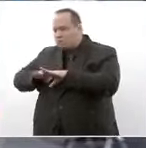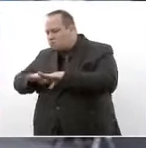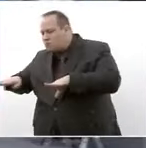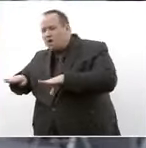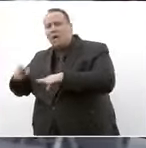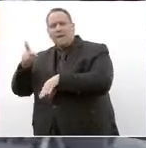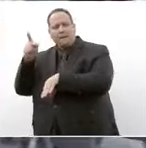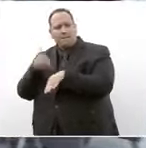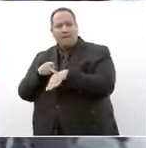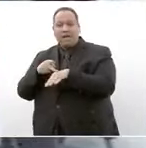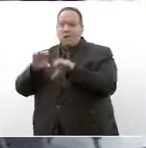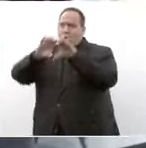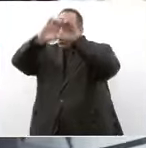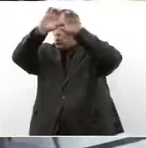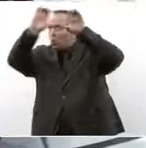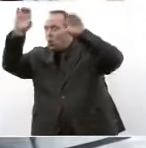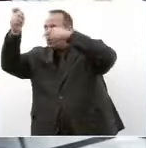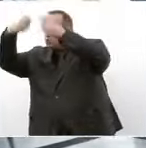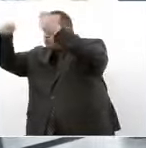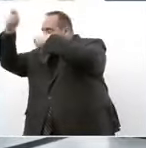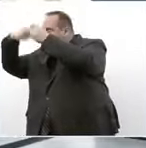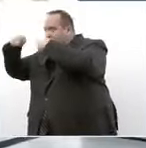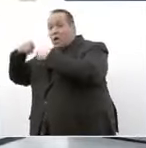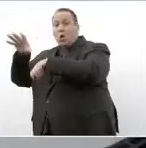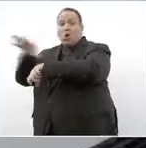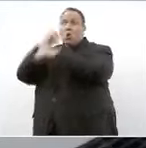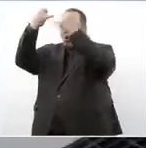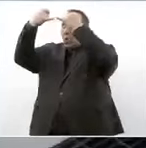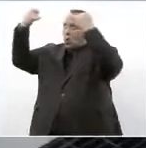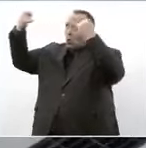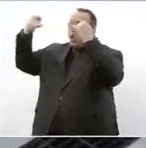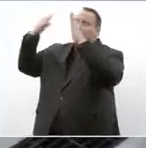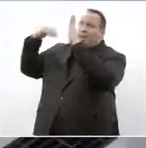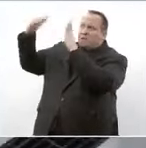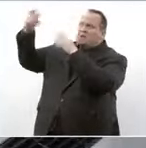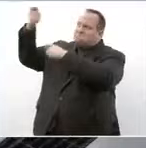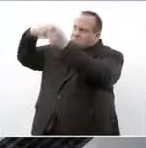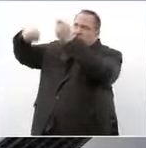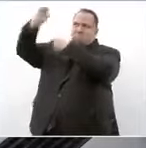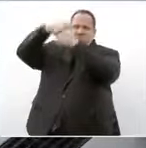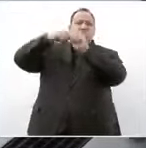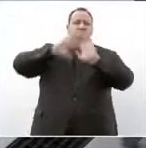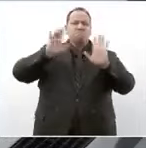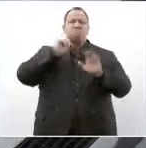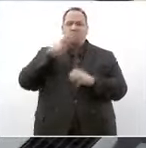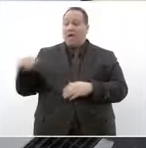bases de concreto y cambio de tubería instalaciones eléctricas y pintura